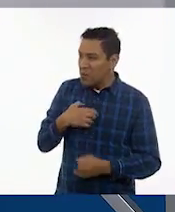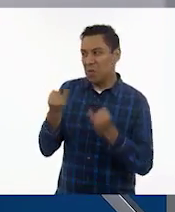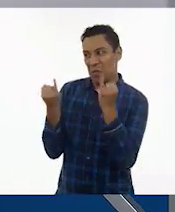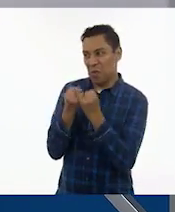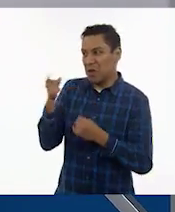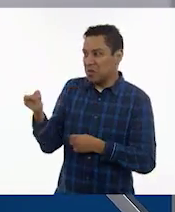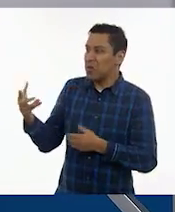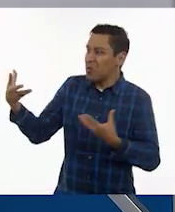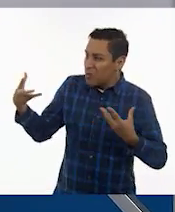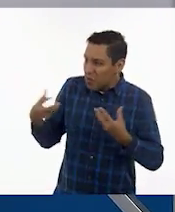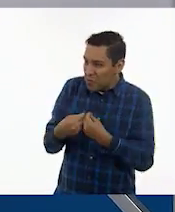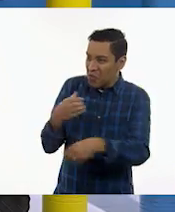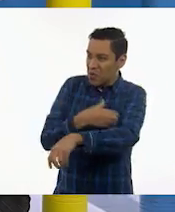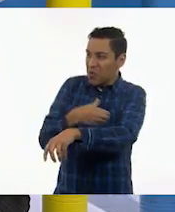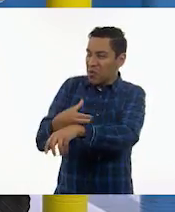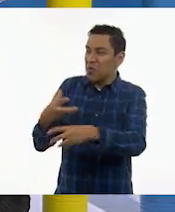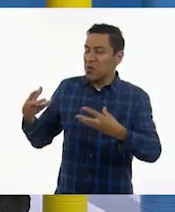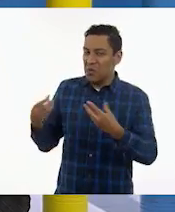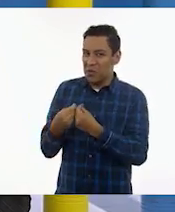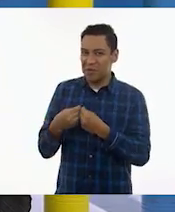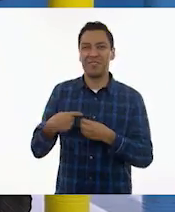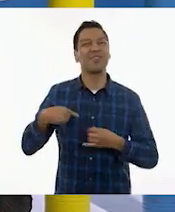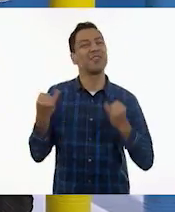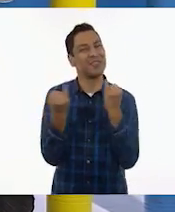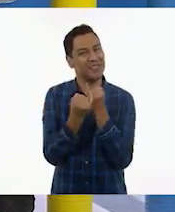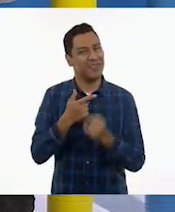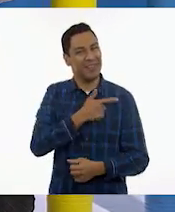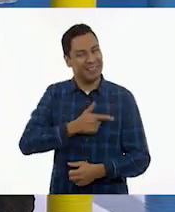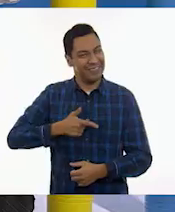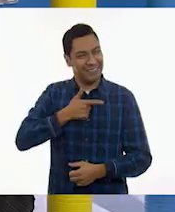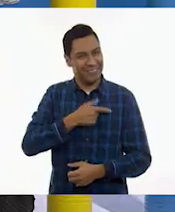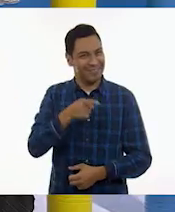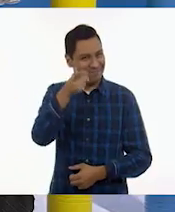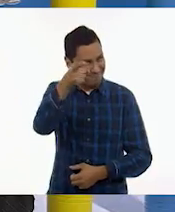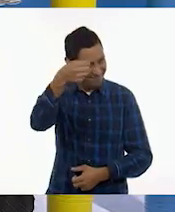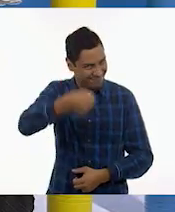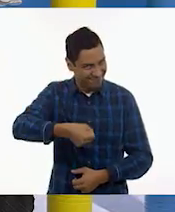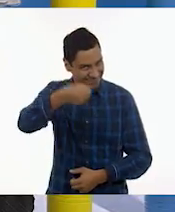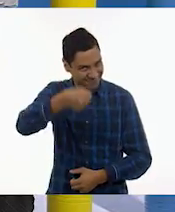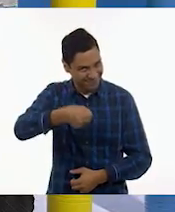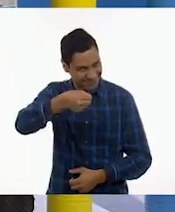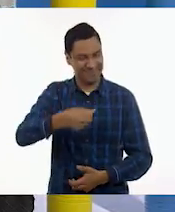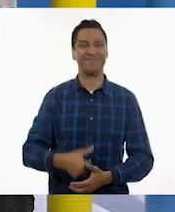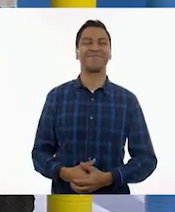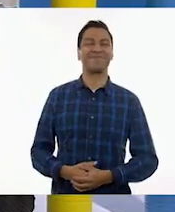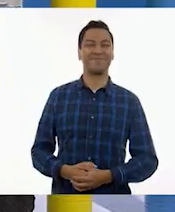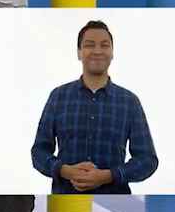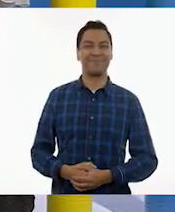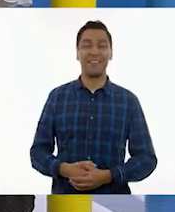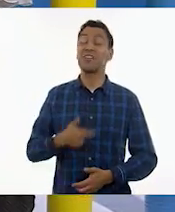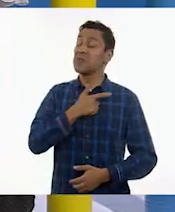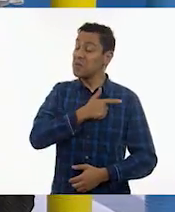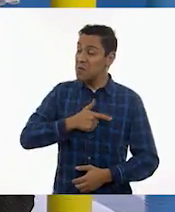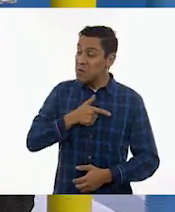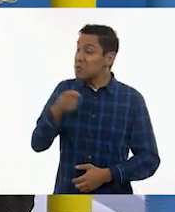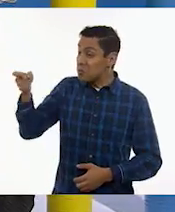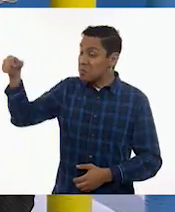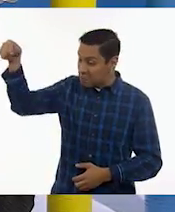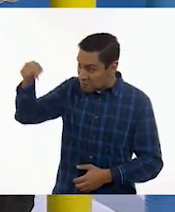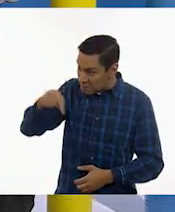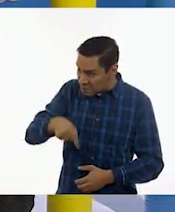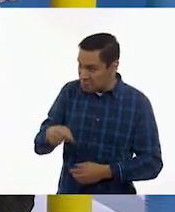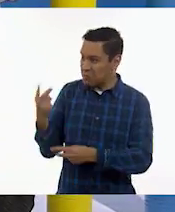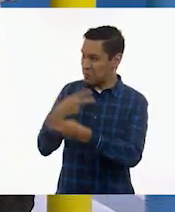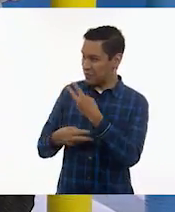también estoy muy contenta de estar aquí y de saludar a todos los que están allá en casa. Qué gusto tenerte aquí. No, y es que además te